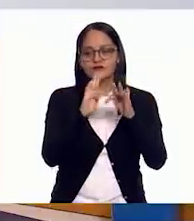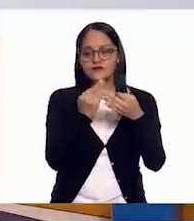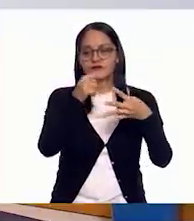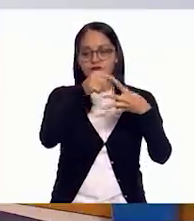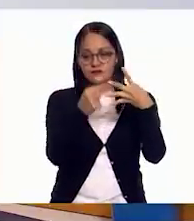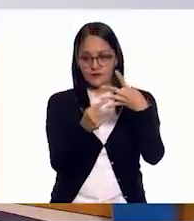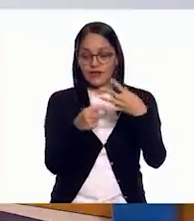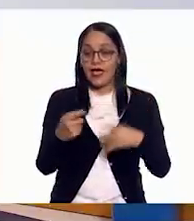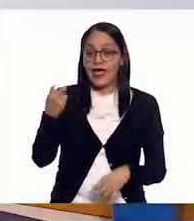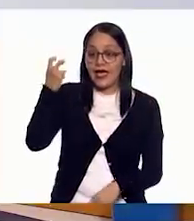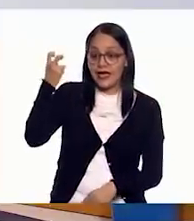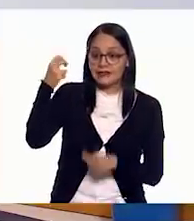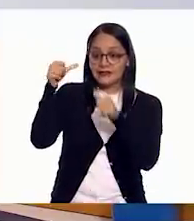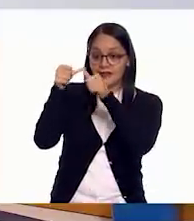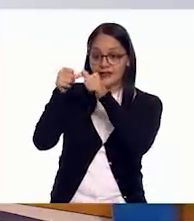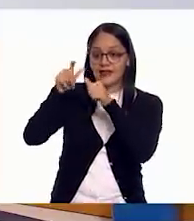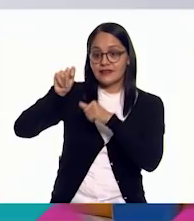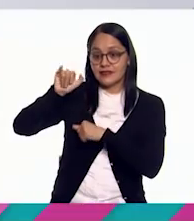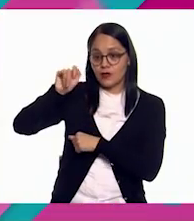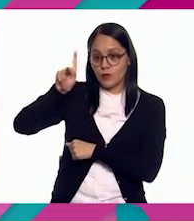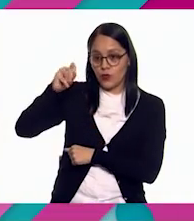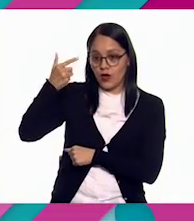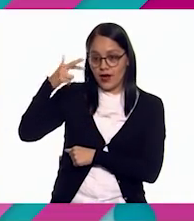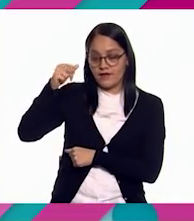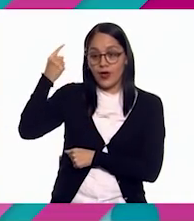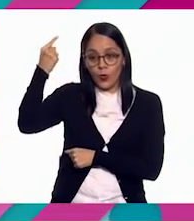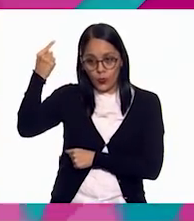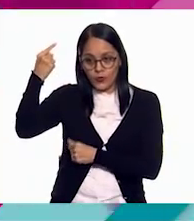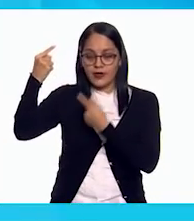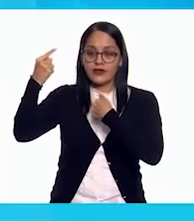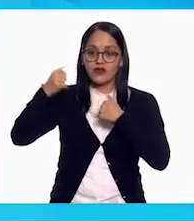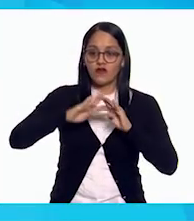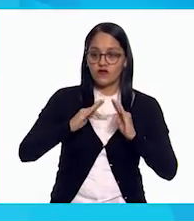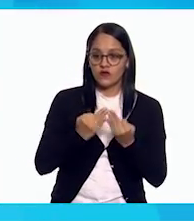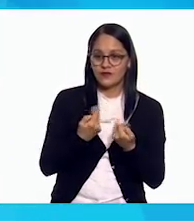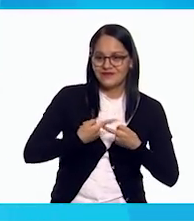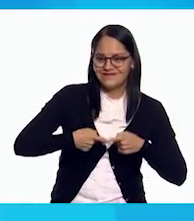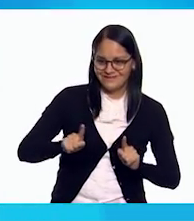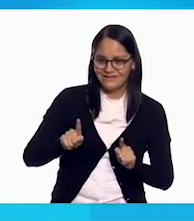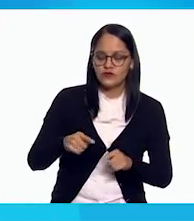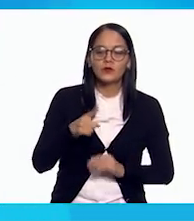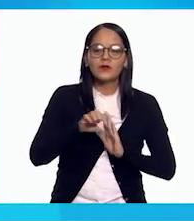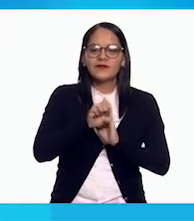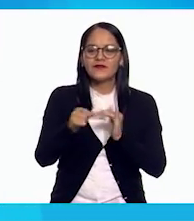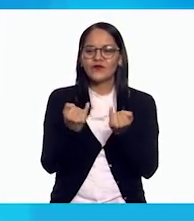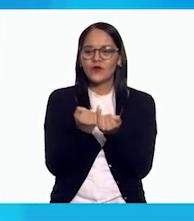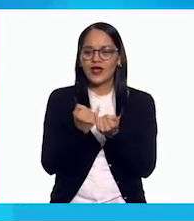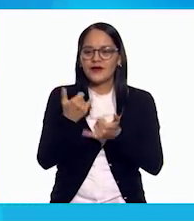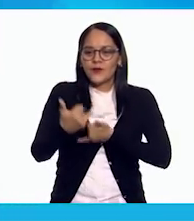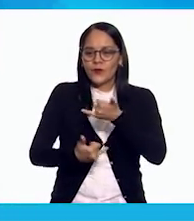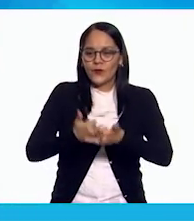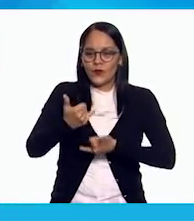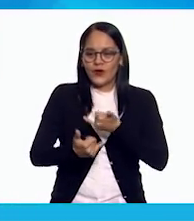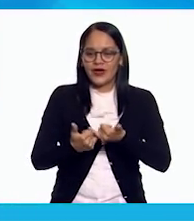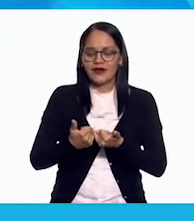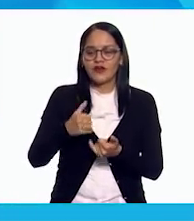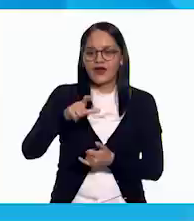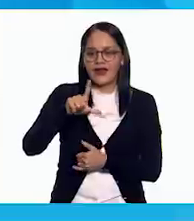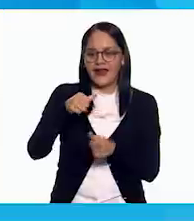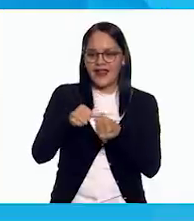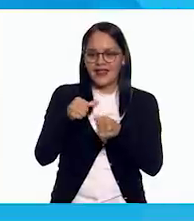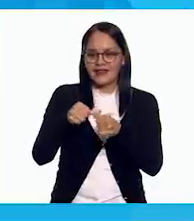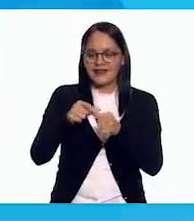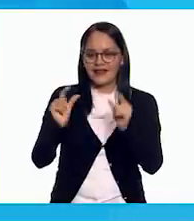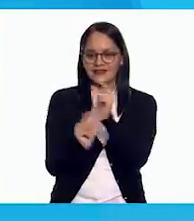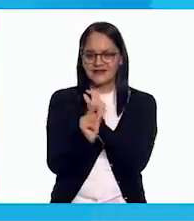esta es otra. Y ¿sabes qué otro ejemplo se me ocurre, maestra Gaby? En las sopas de letras podemos encontrar a las palabras de forma